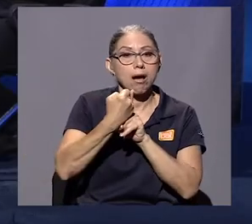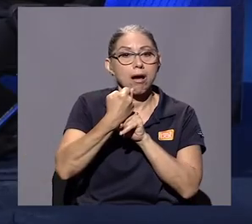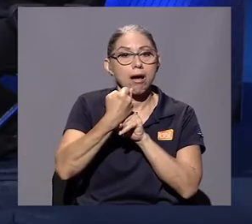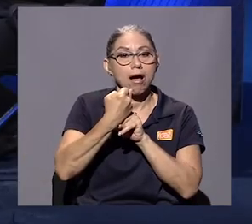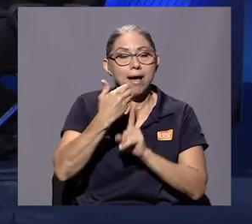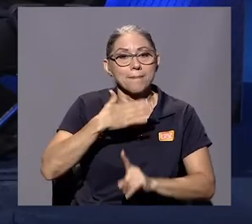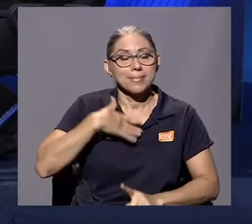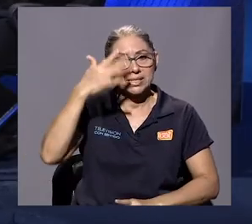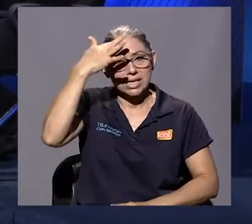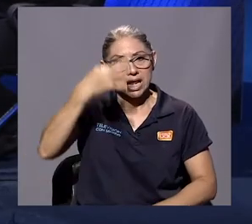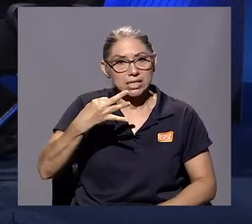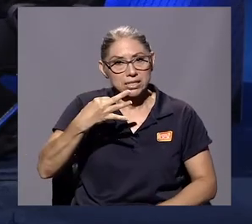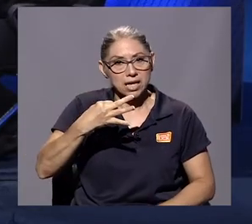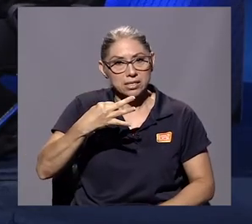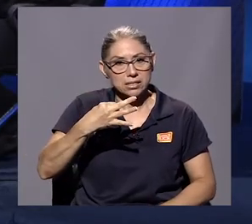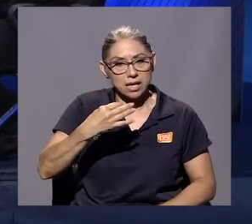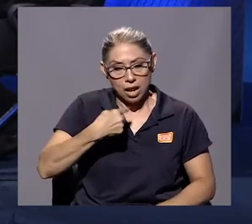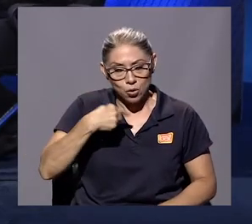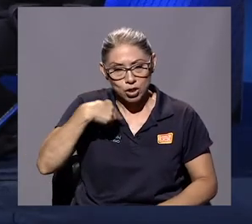a mis creencias.